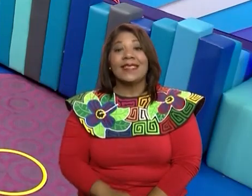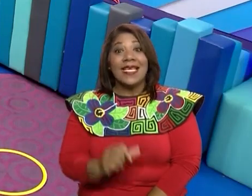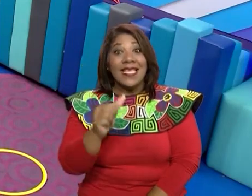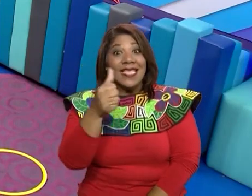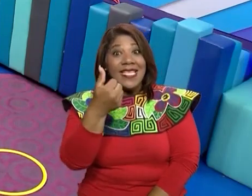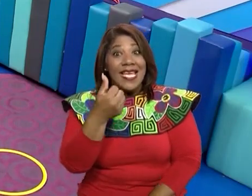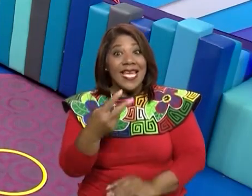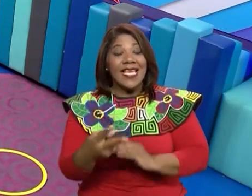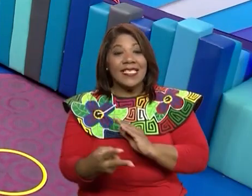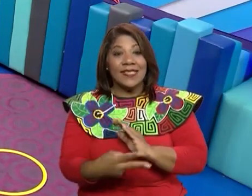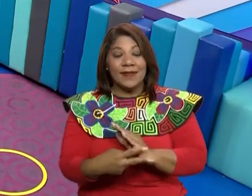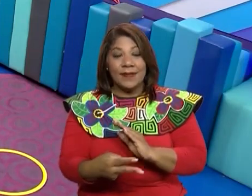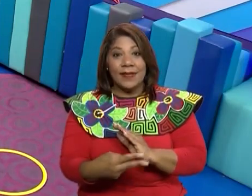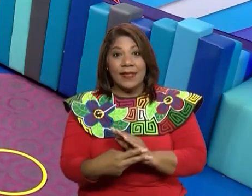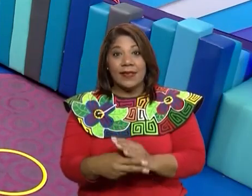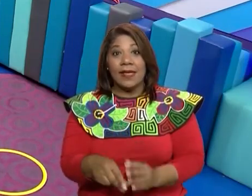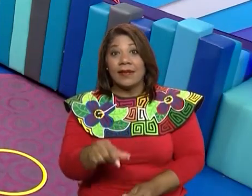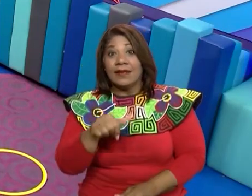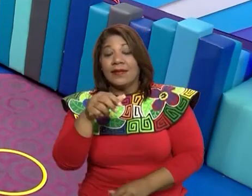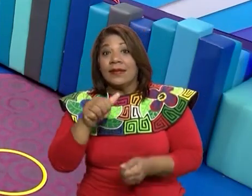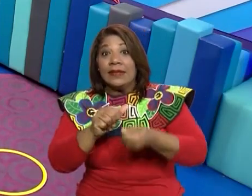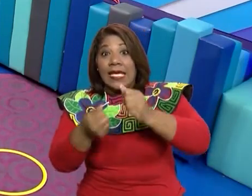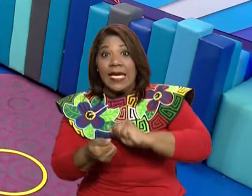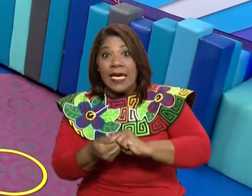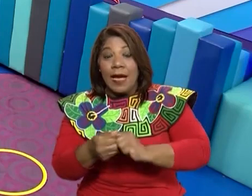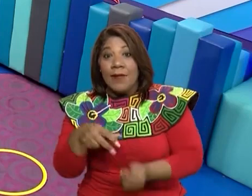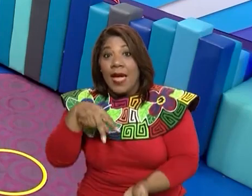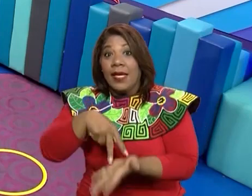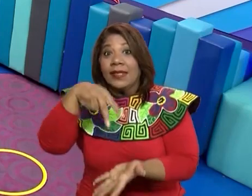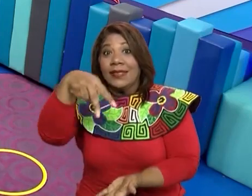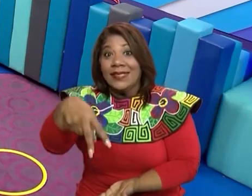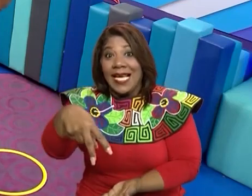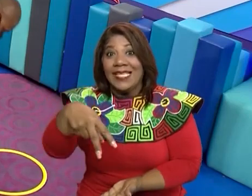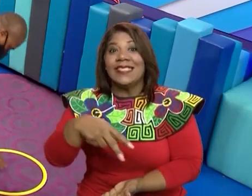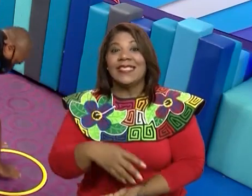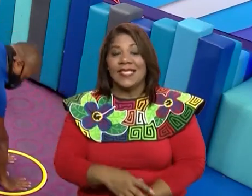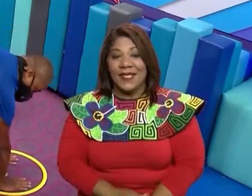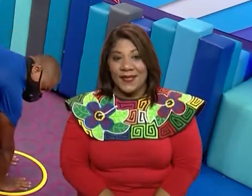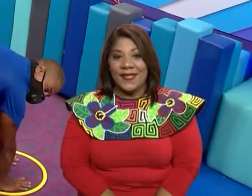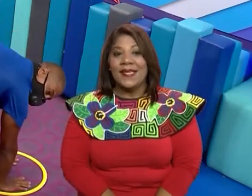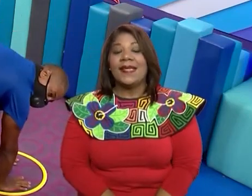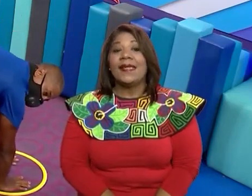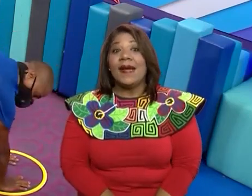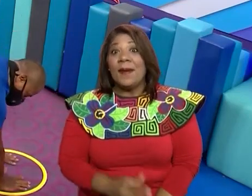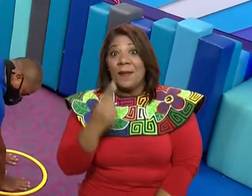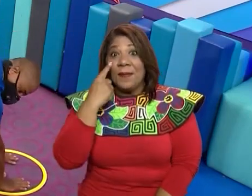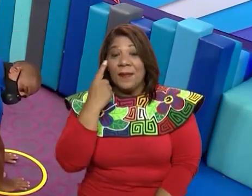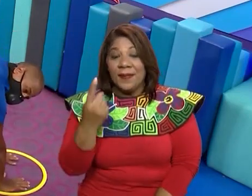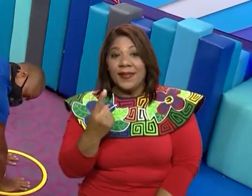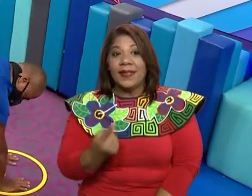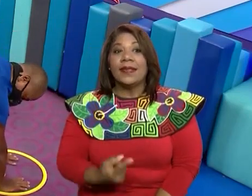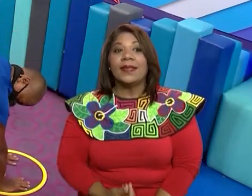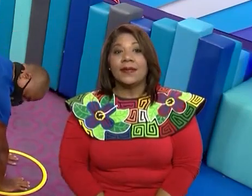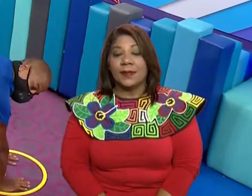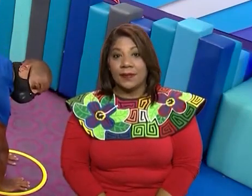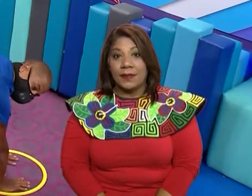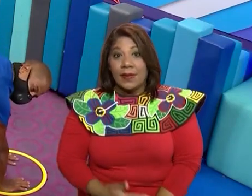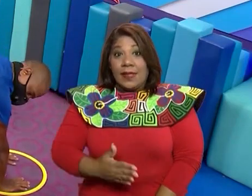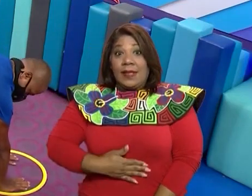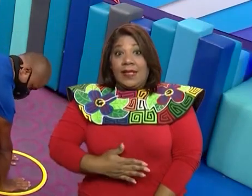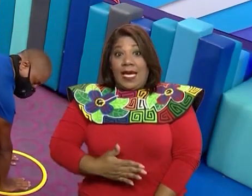Excelente. De una vez pasamos para la otra estación. ¿Qué es? Vamos a trabajar las abdominales, piernas